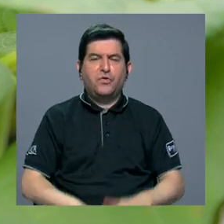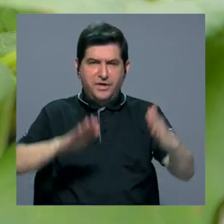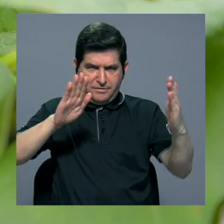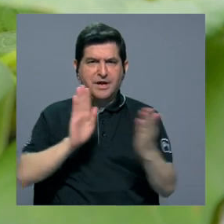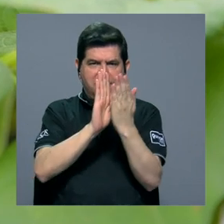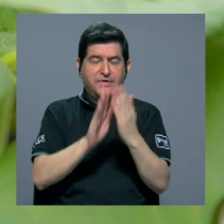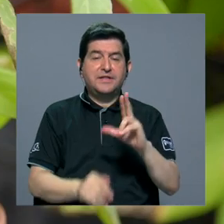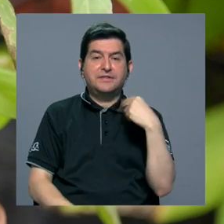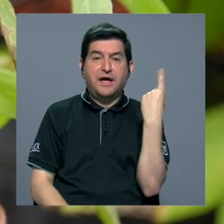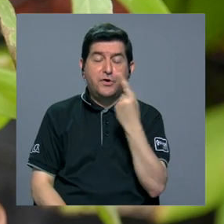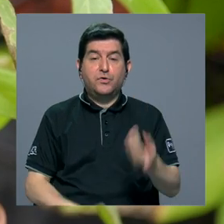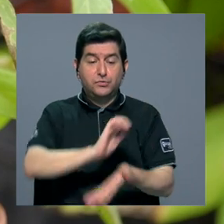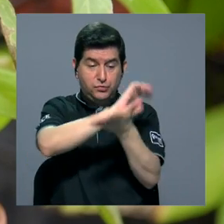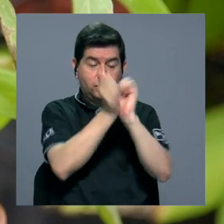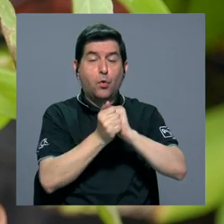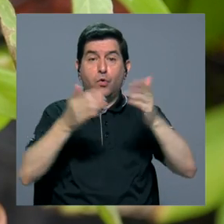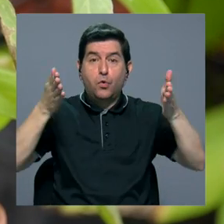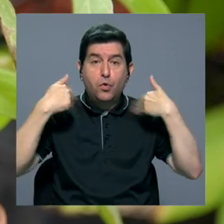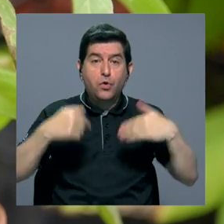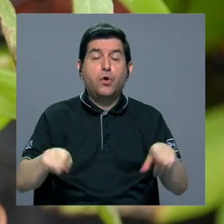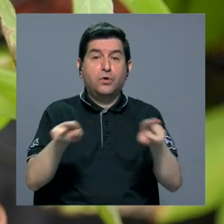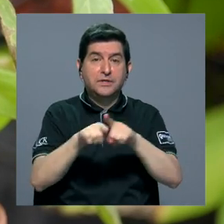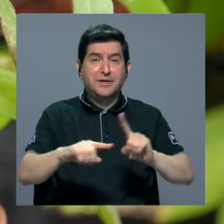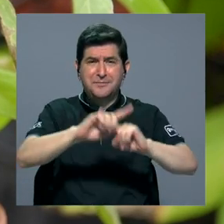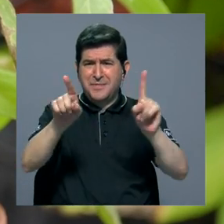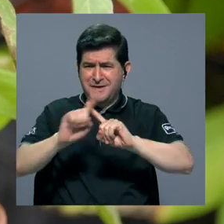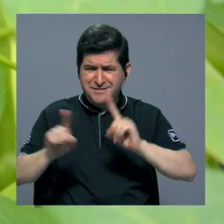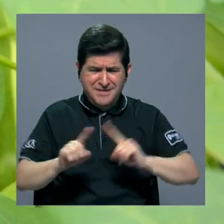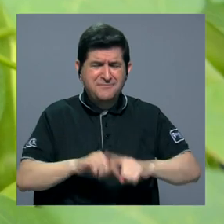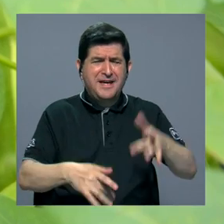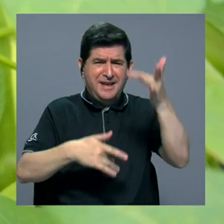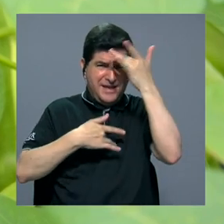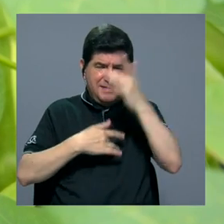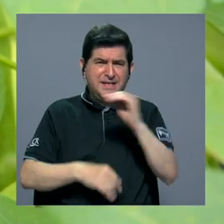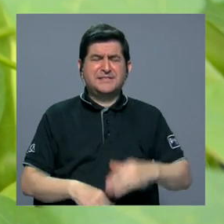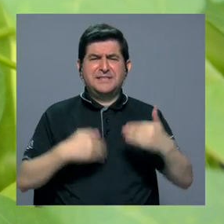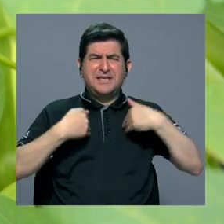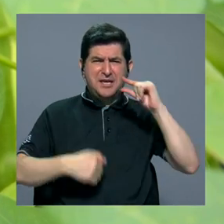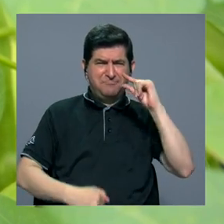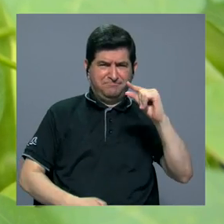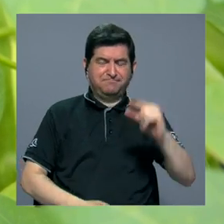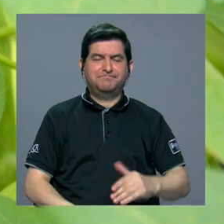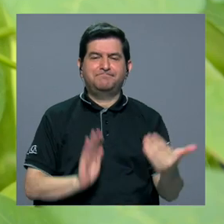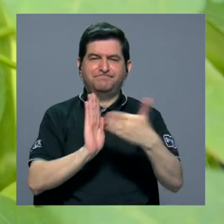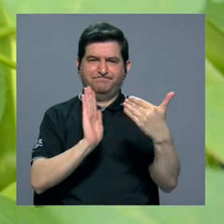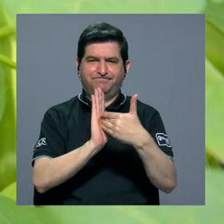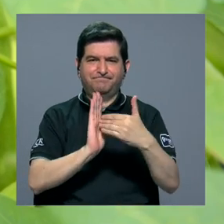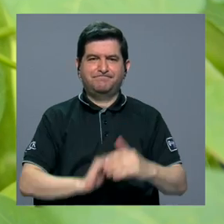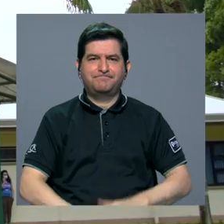frente no solo al cambio climático, sino también a las enfermedades y plagas.